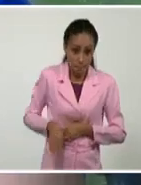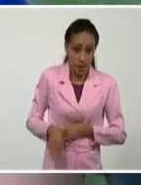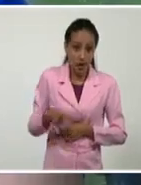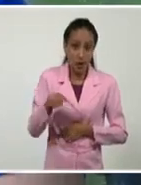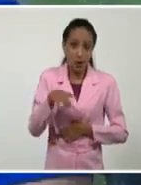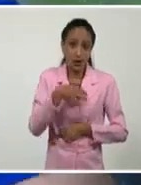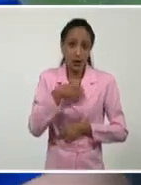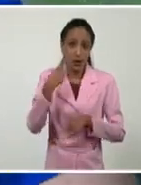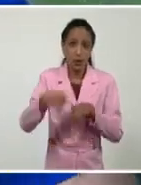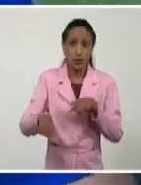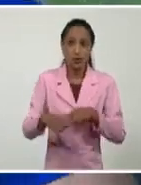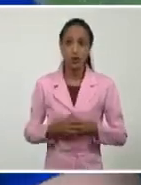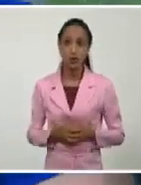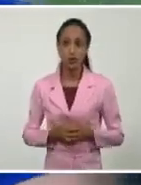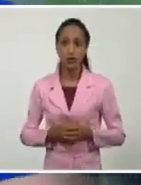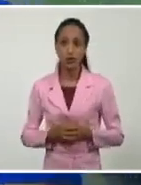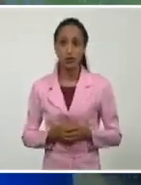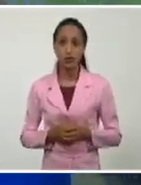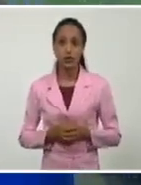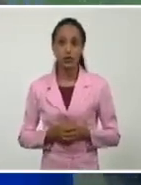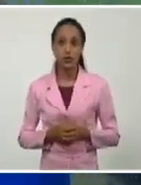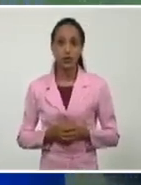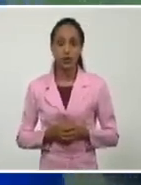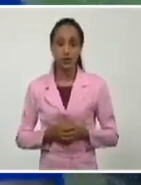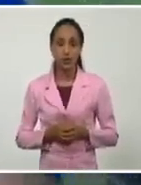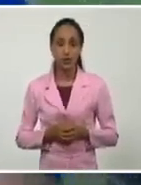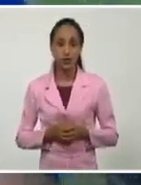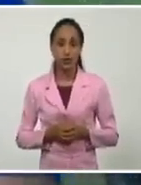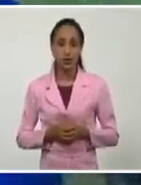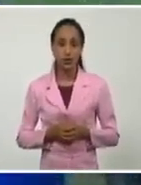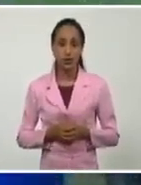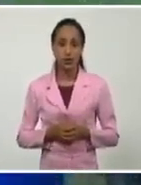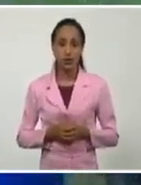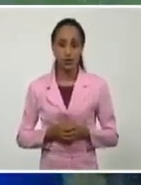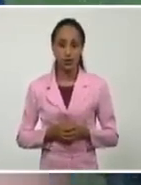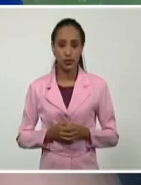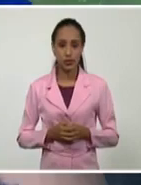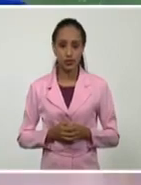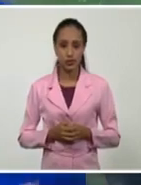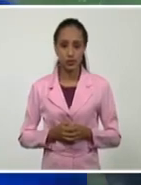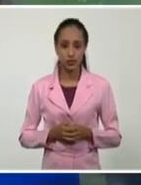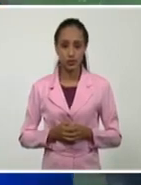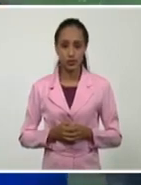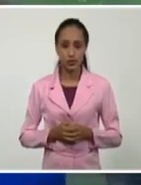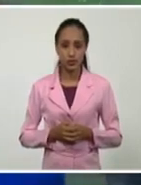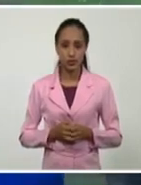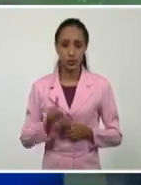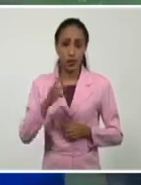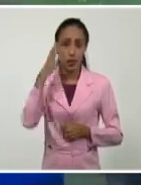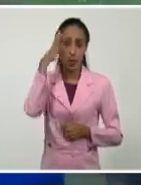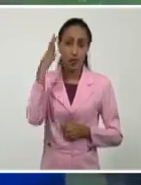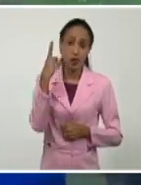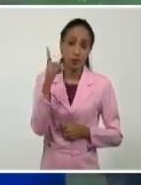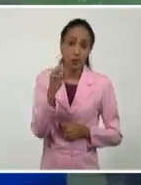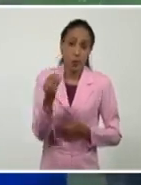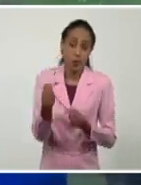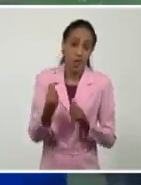tengo una prótesis externa, que igual no, no es la que el gobierno me puede dar,